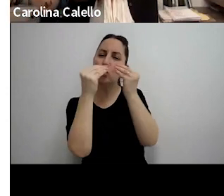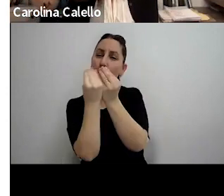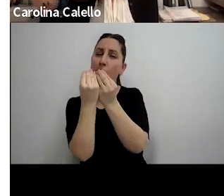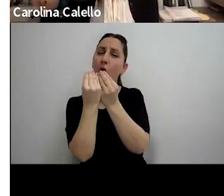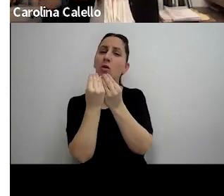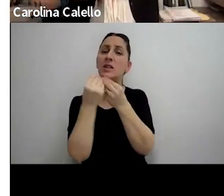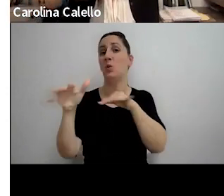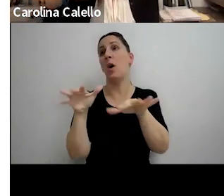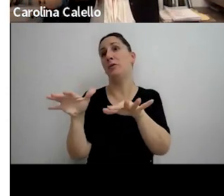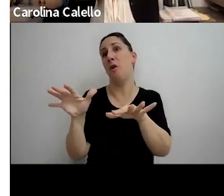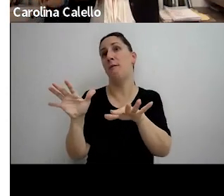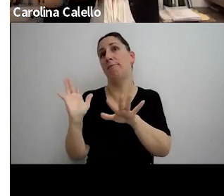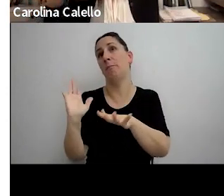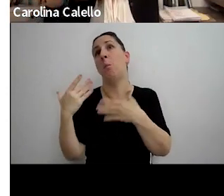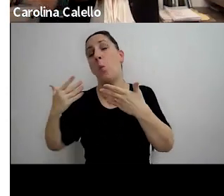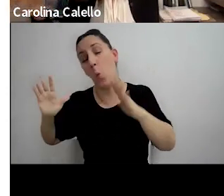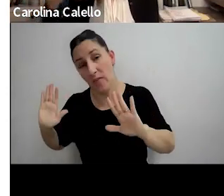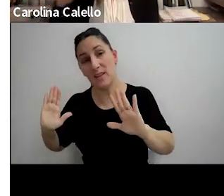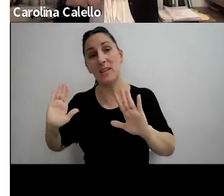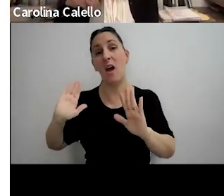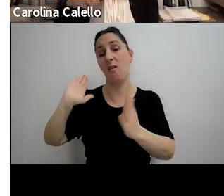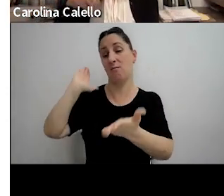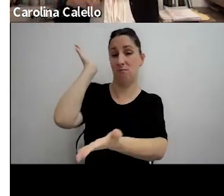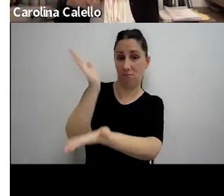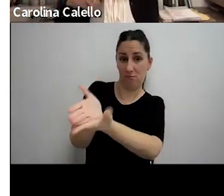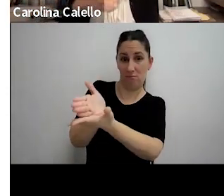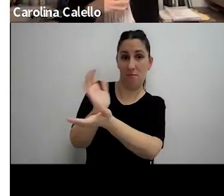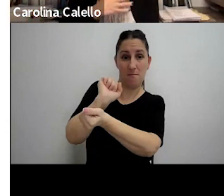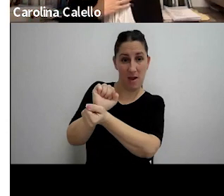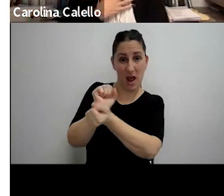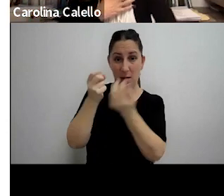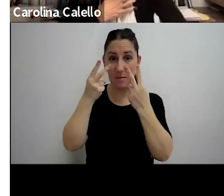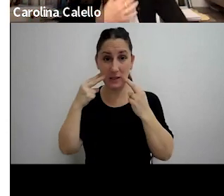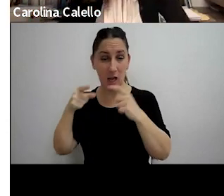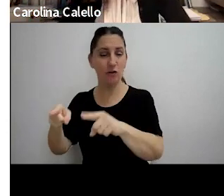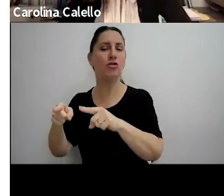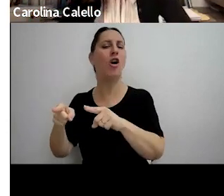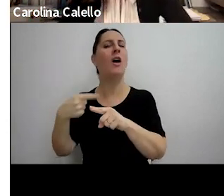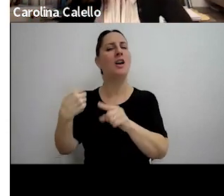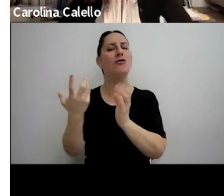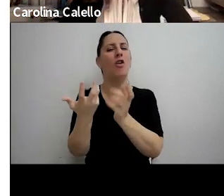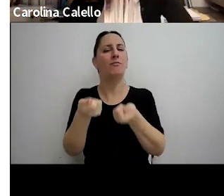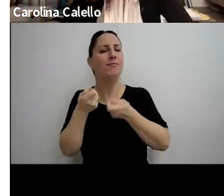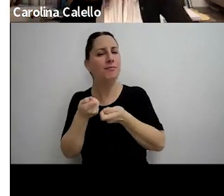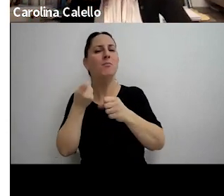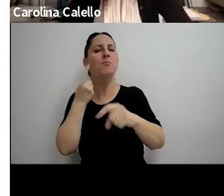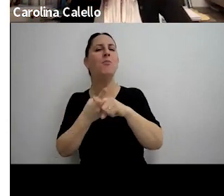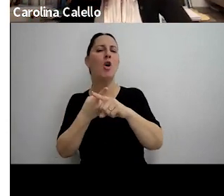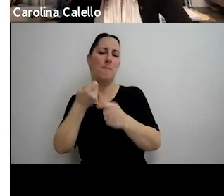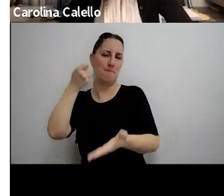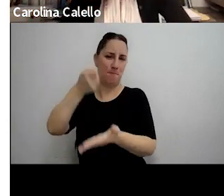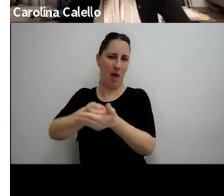fácticas de la causa penal son tiene recepción a efectos del tributo